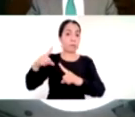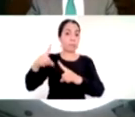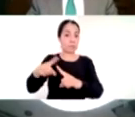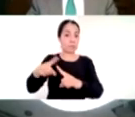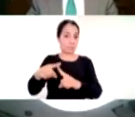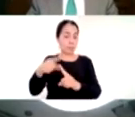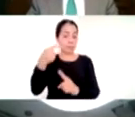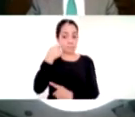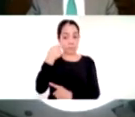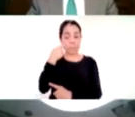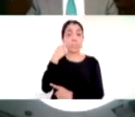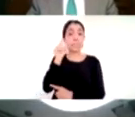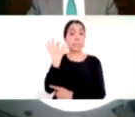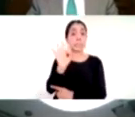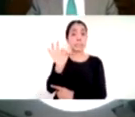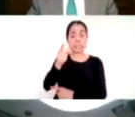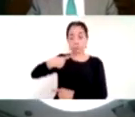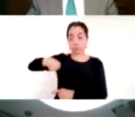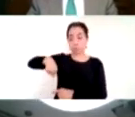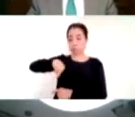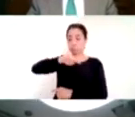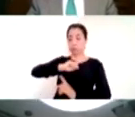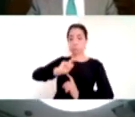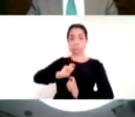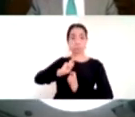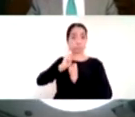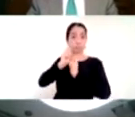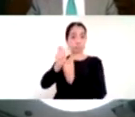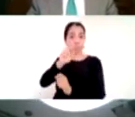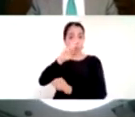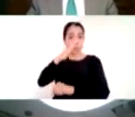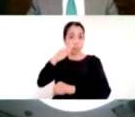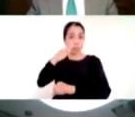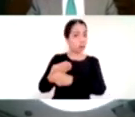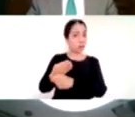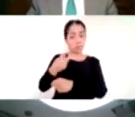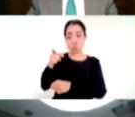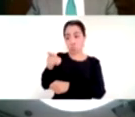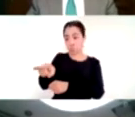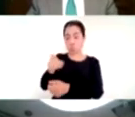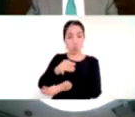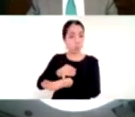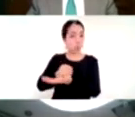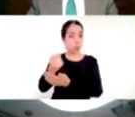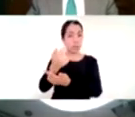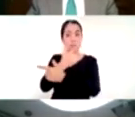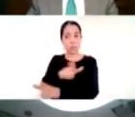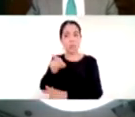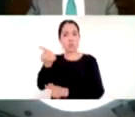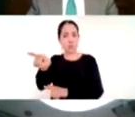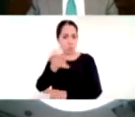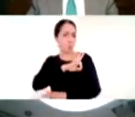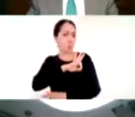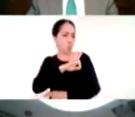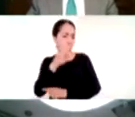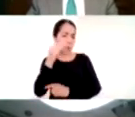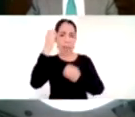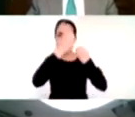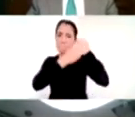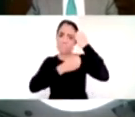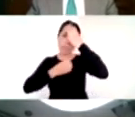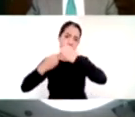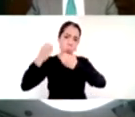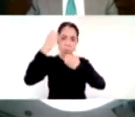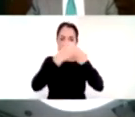claridad de cuál es el aprendizaje clave entonces el docente puede ir midiendo con los distintos hogares con